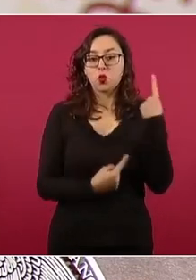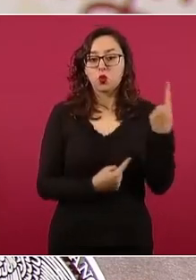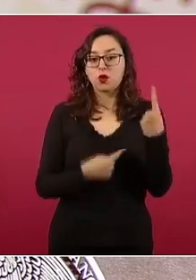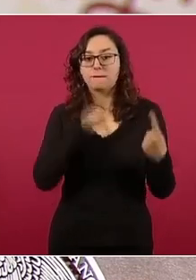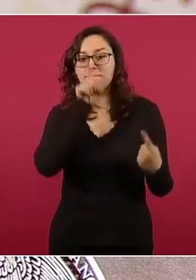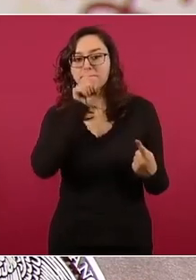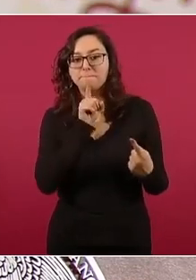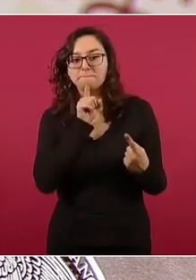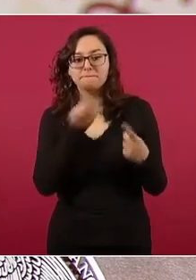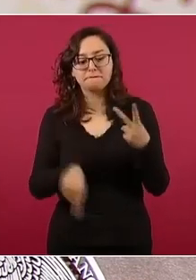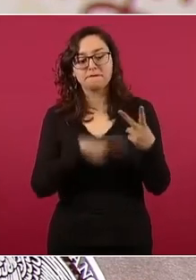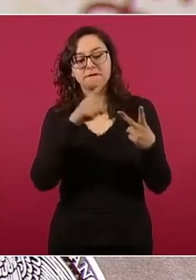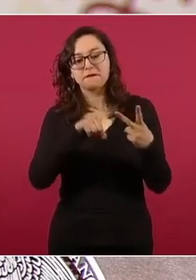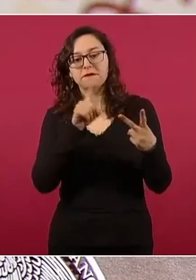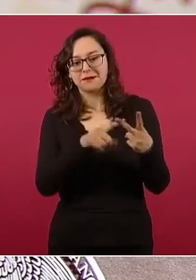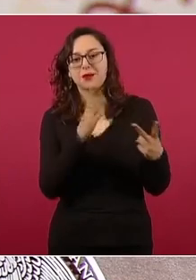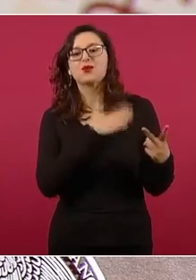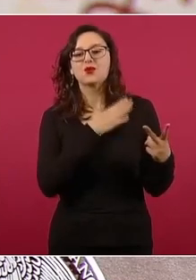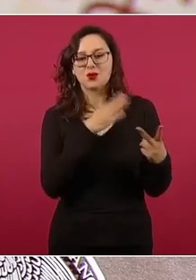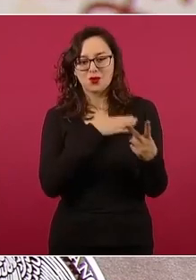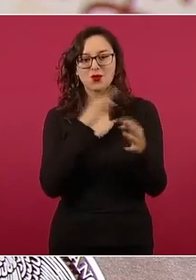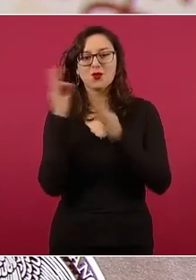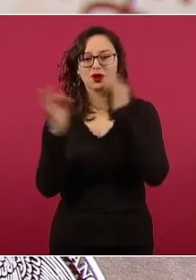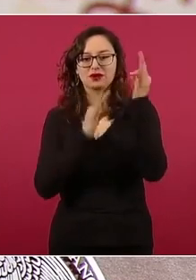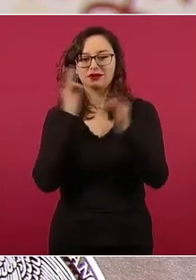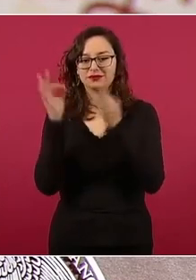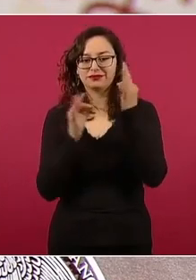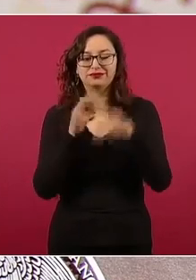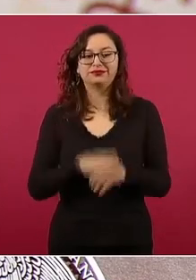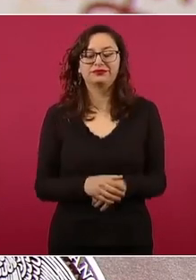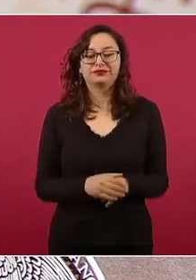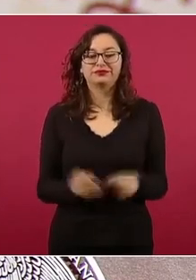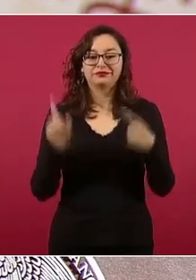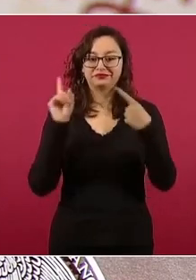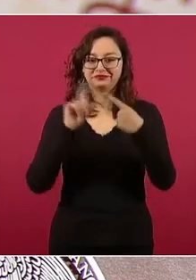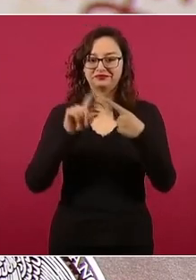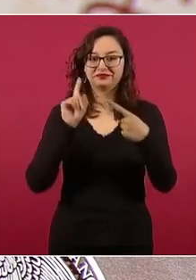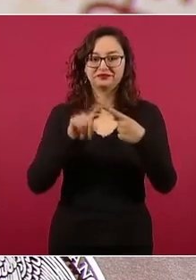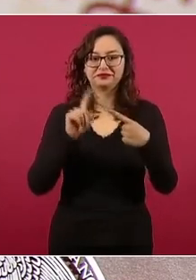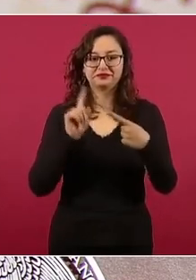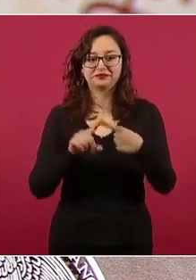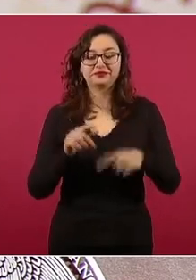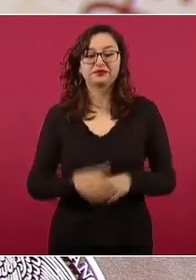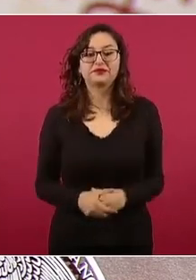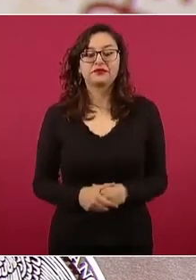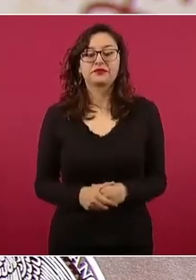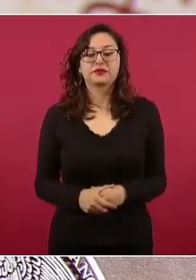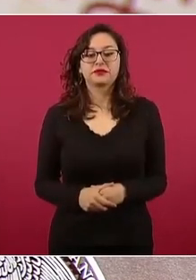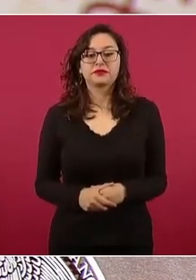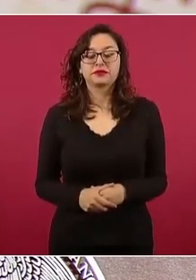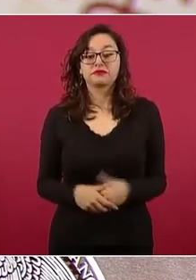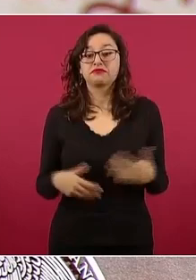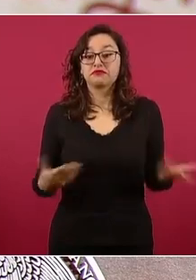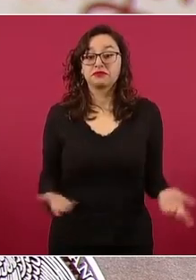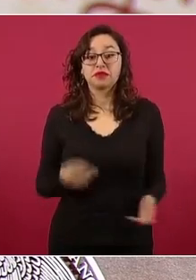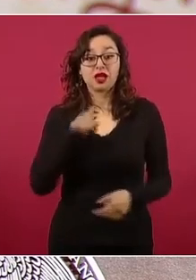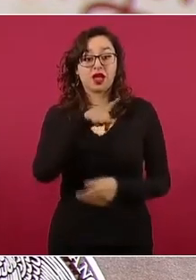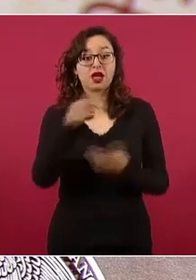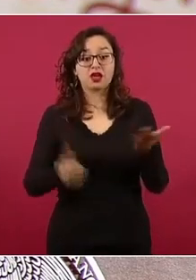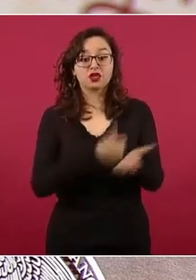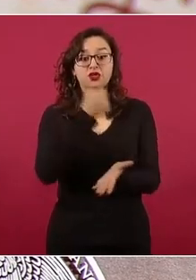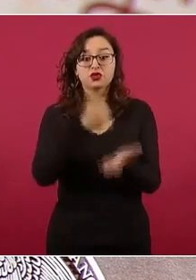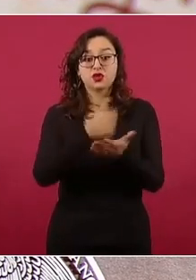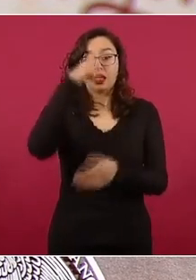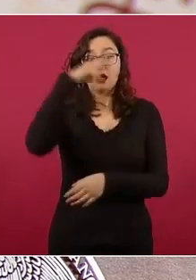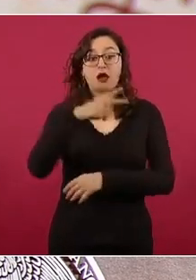Podemos pasar la primera, que es el bache en la pista de lo que tuvo mayor cobertura, con